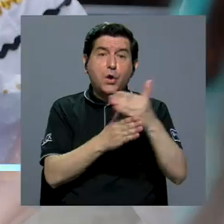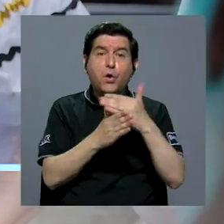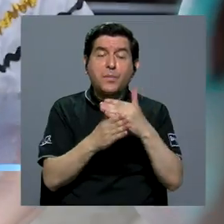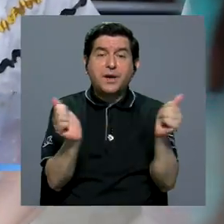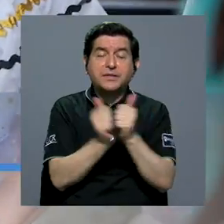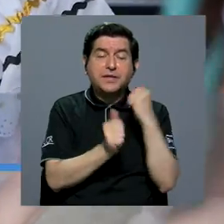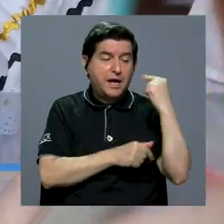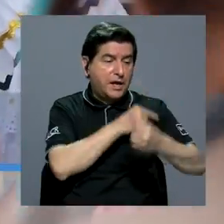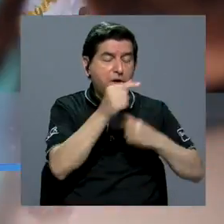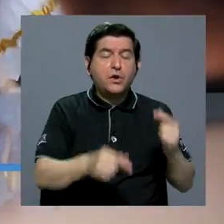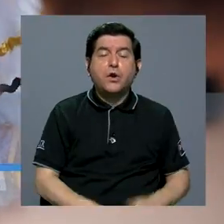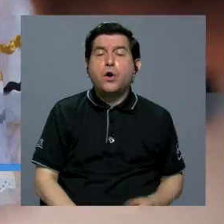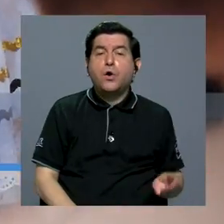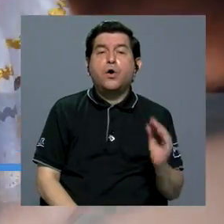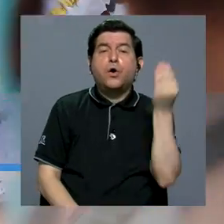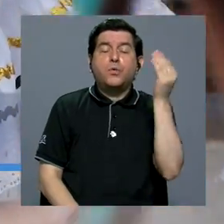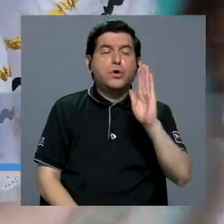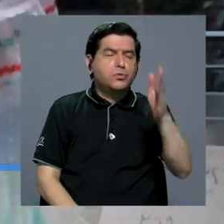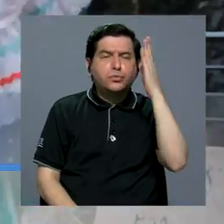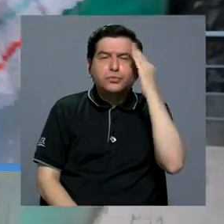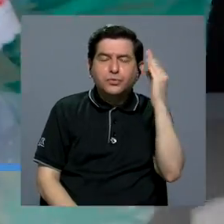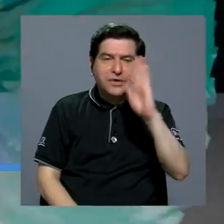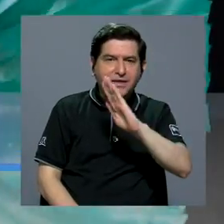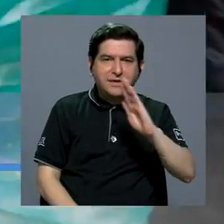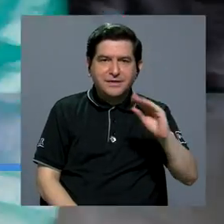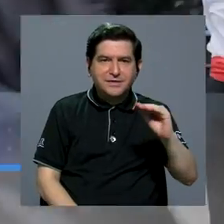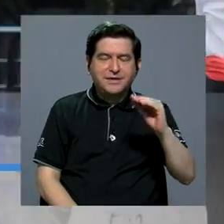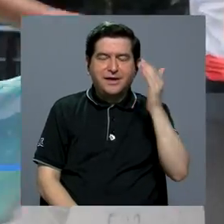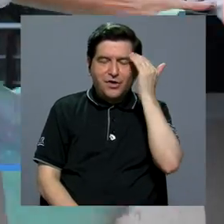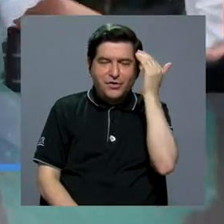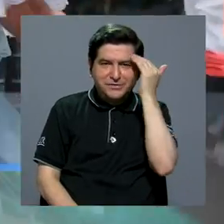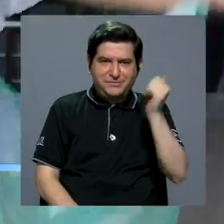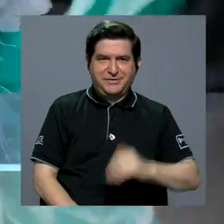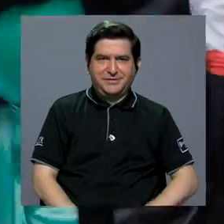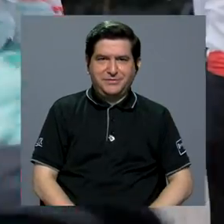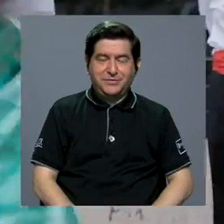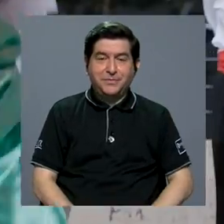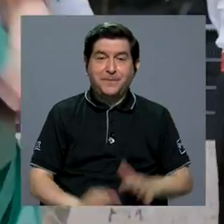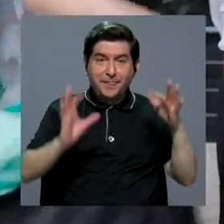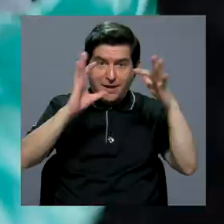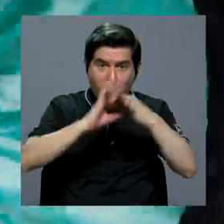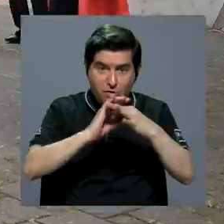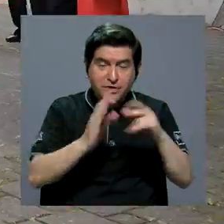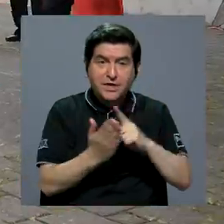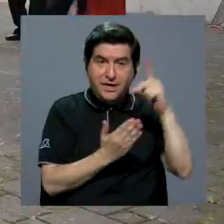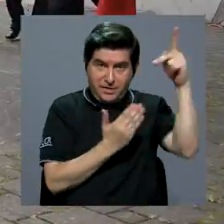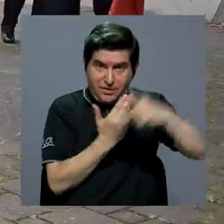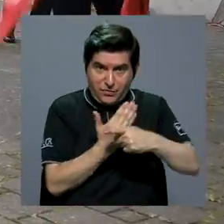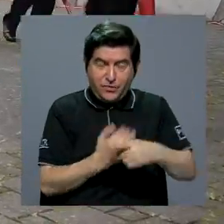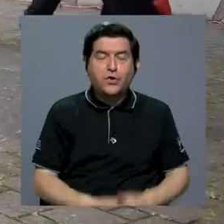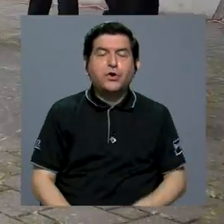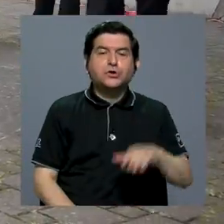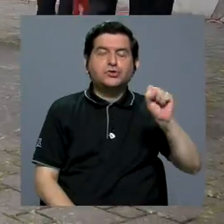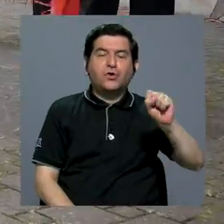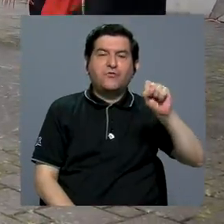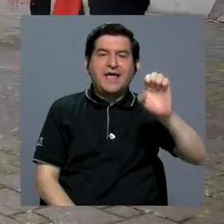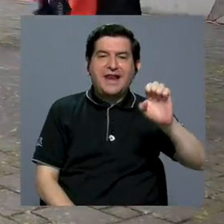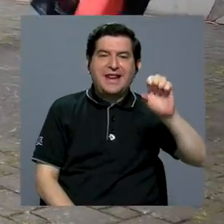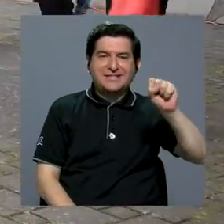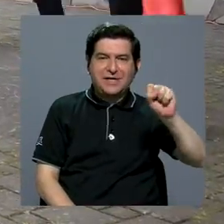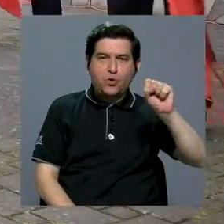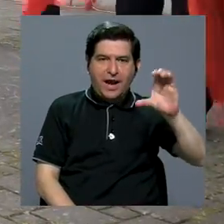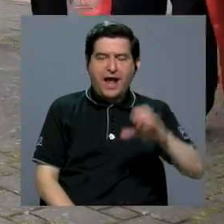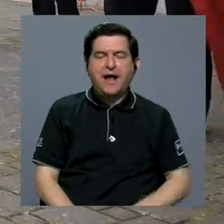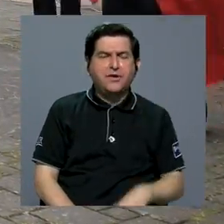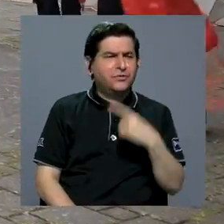y compartan con las generaciones más jóvenes sus experiencias y conocimientos. La coordinadora del programa, Sofía